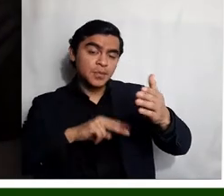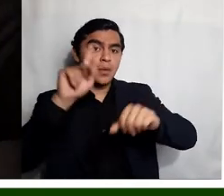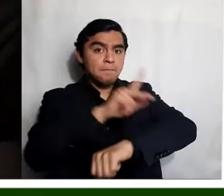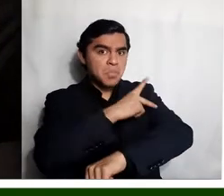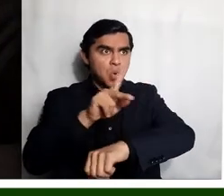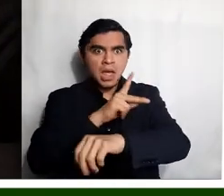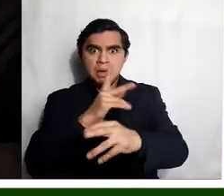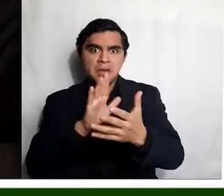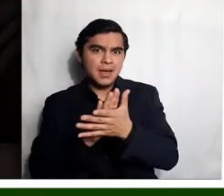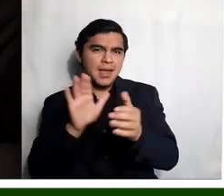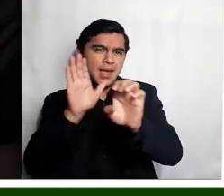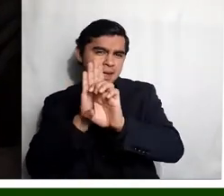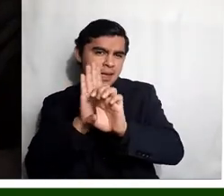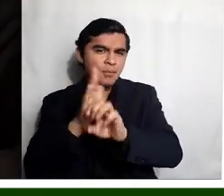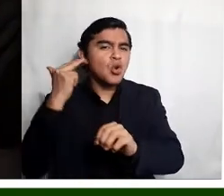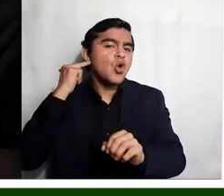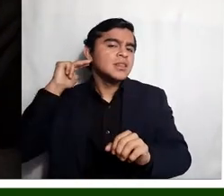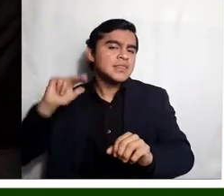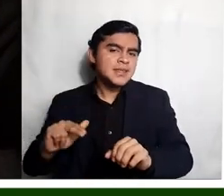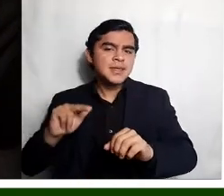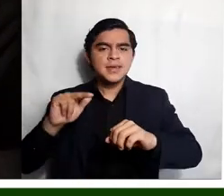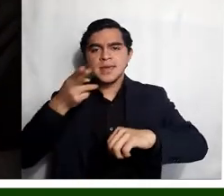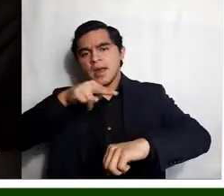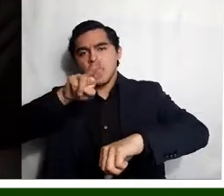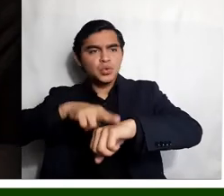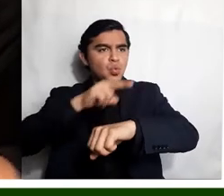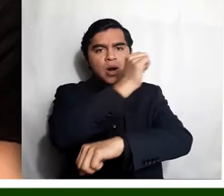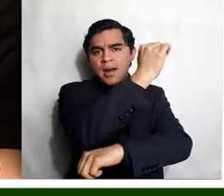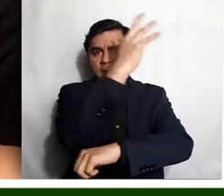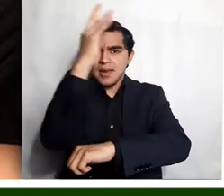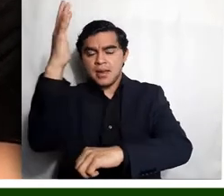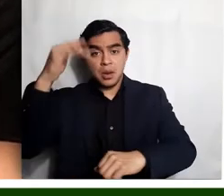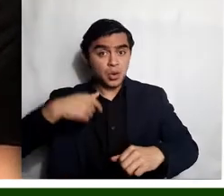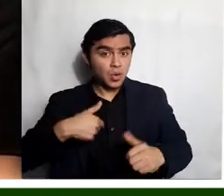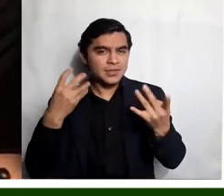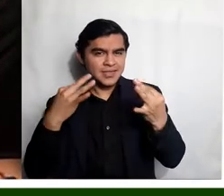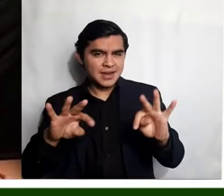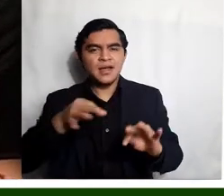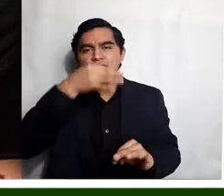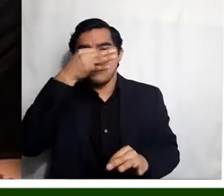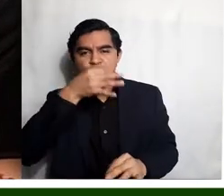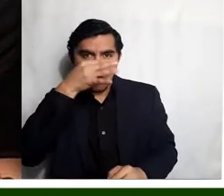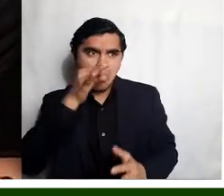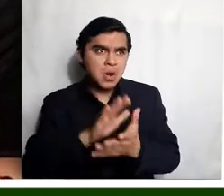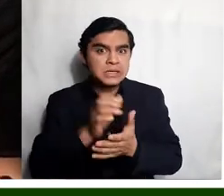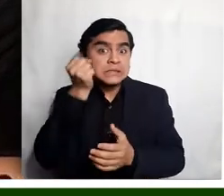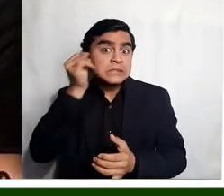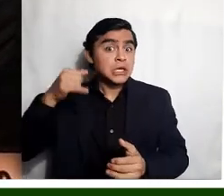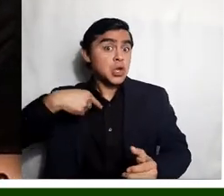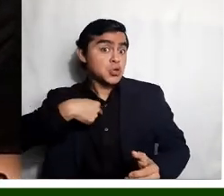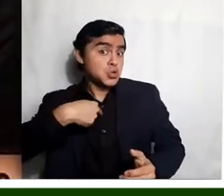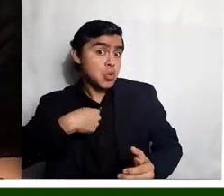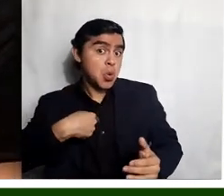que tiene que ver con una niña en una naturaleza, entonces trato de recolocar flores. Si yo voy a